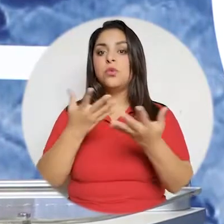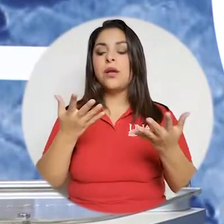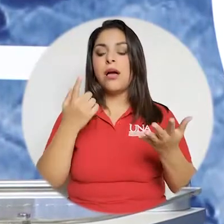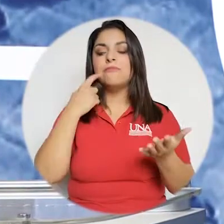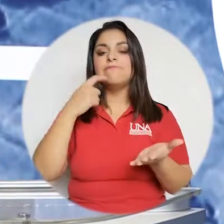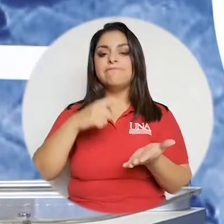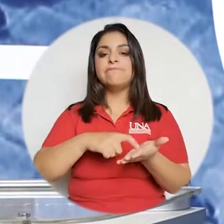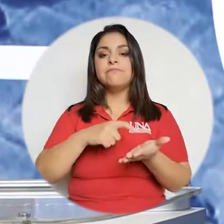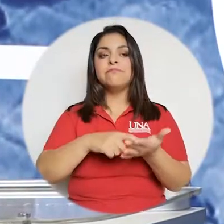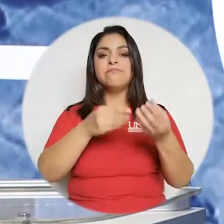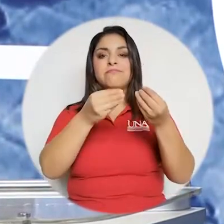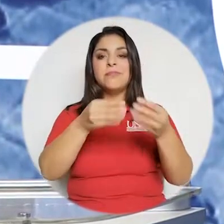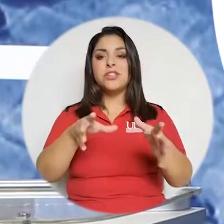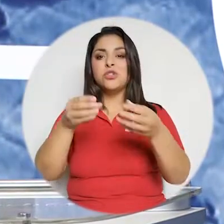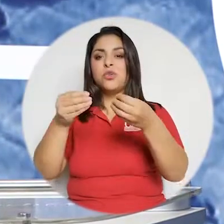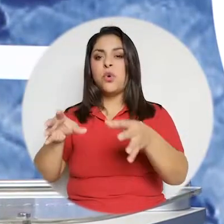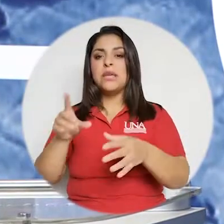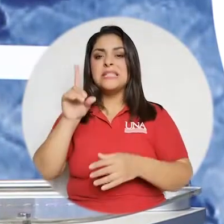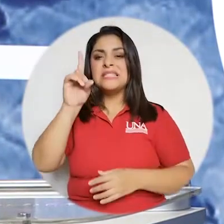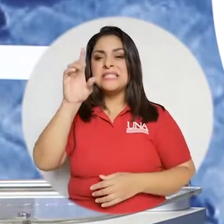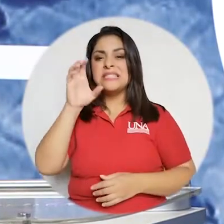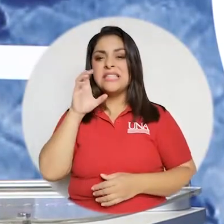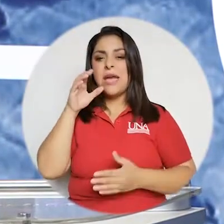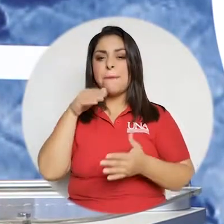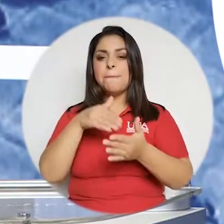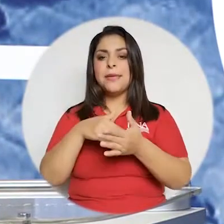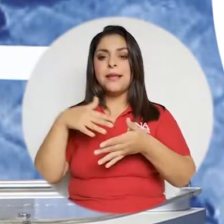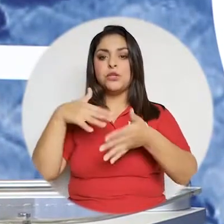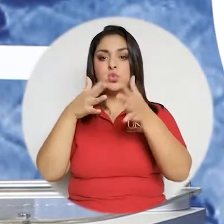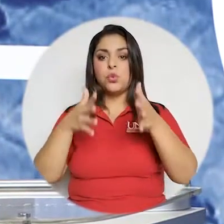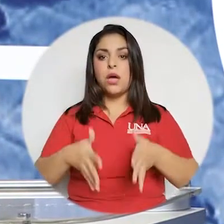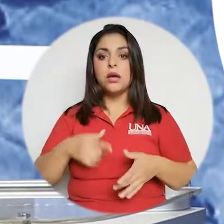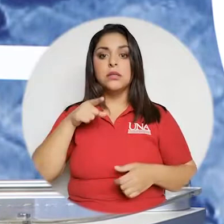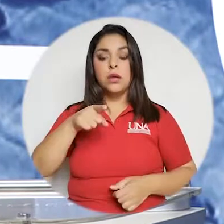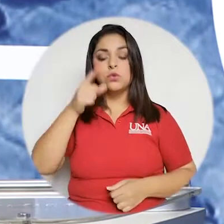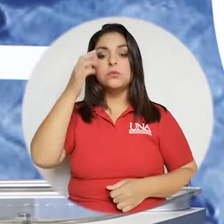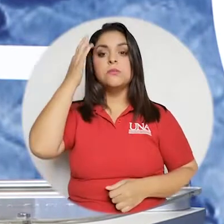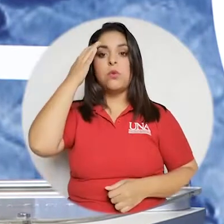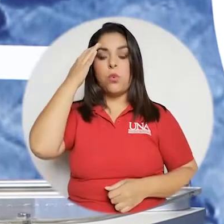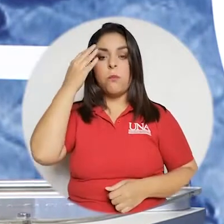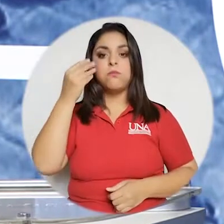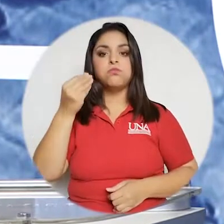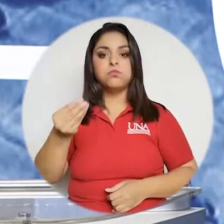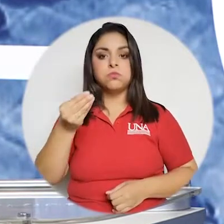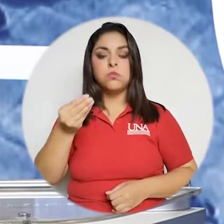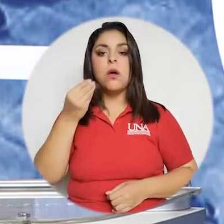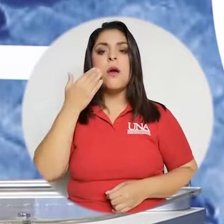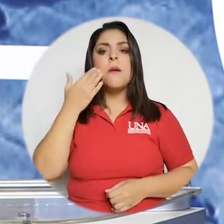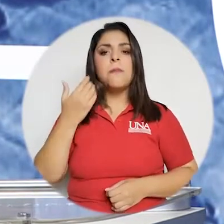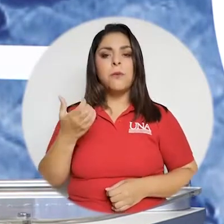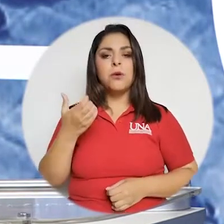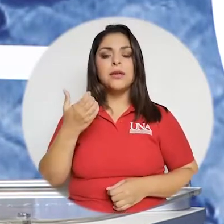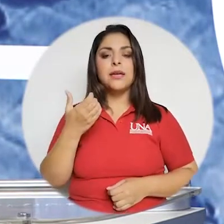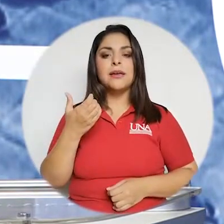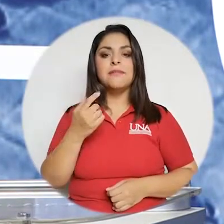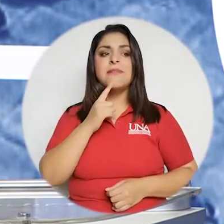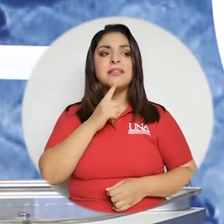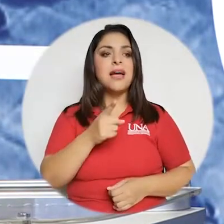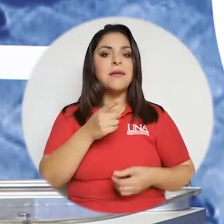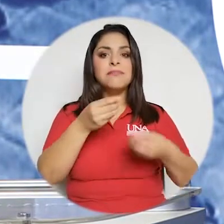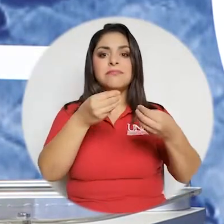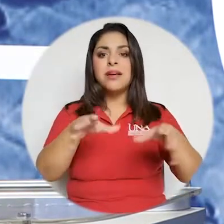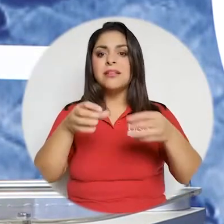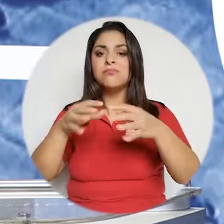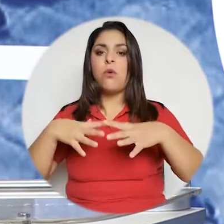el Ministerio de Educación Pública reconoció que le había perdido el rastro a aproximadamente 100.000 estudiantes. Eso es muy preocupante